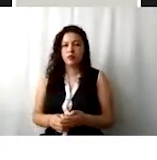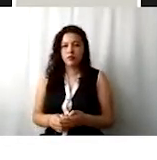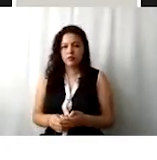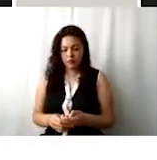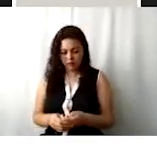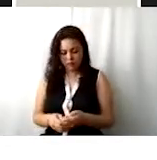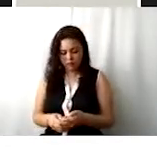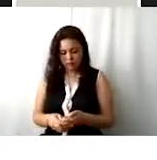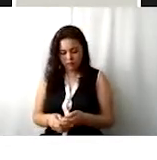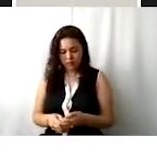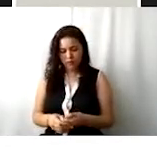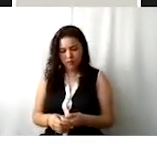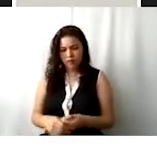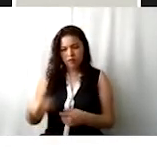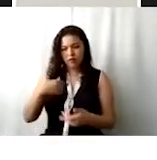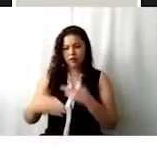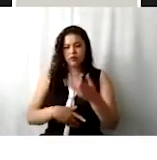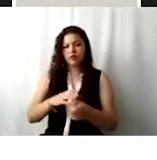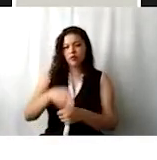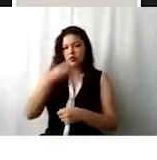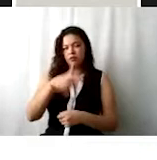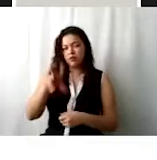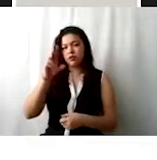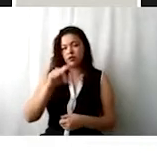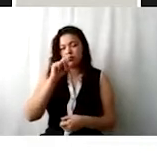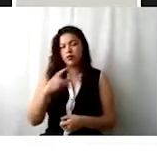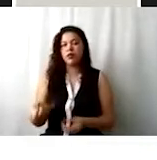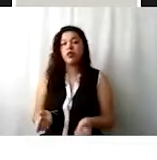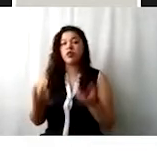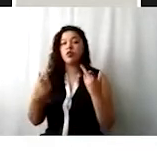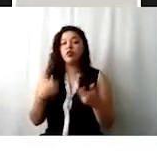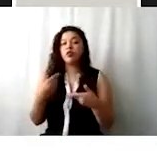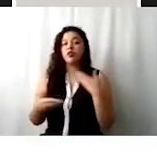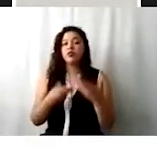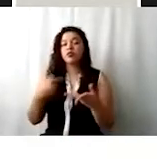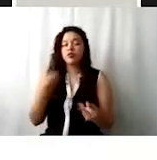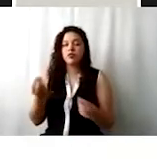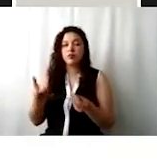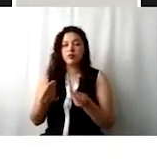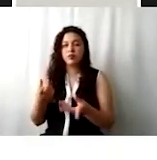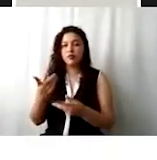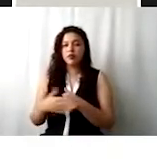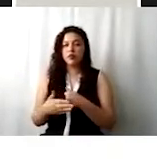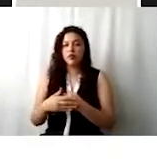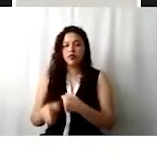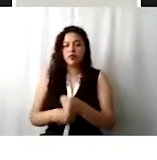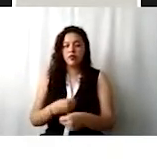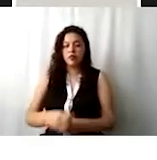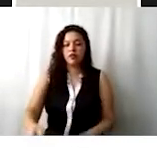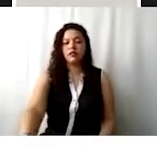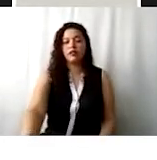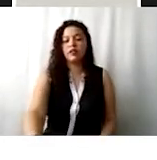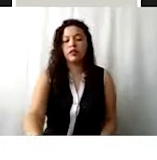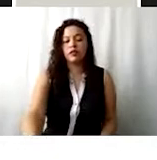decir qué servicio le voy a dar, sino cuántos servicios le voy a otorgar durante el siguiente año. Por eso, este